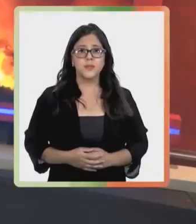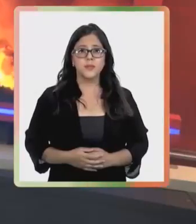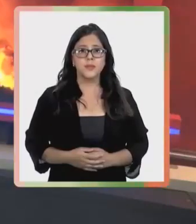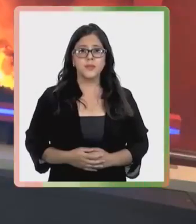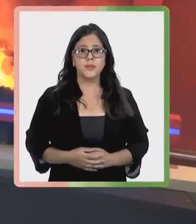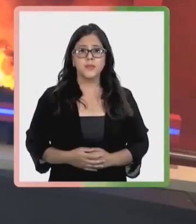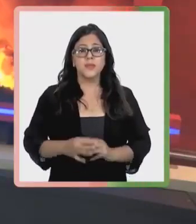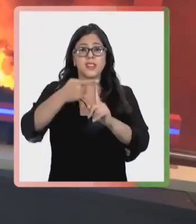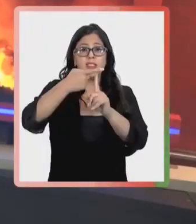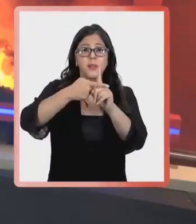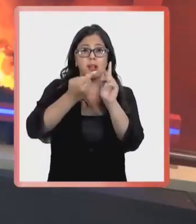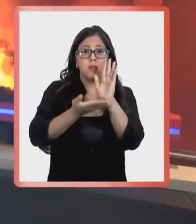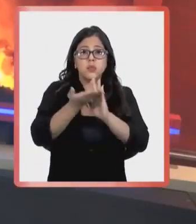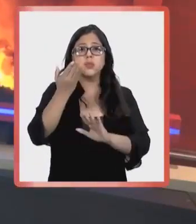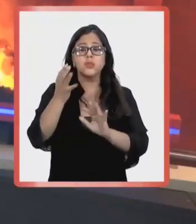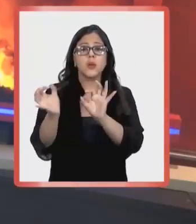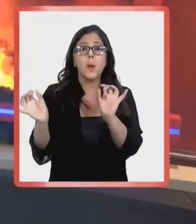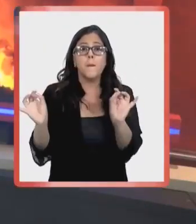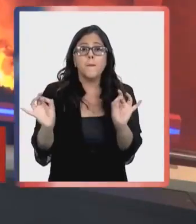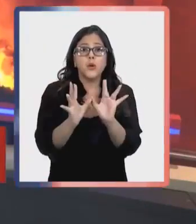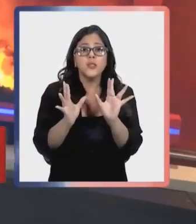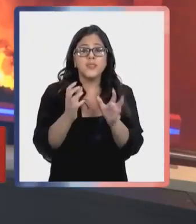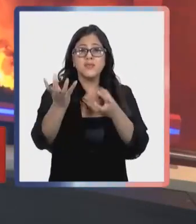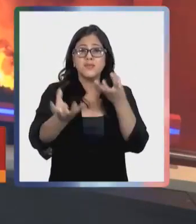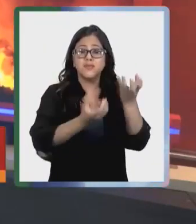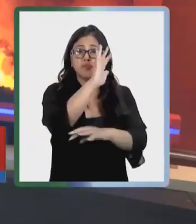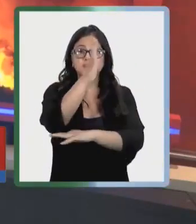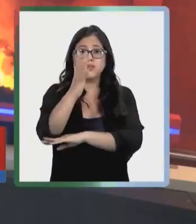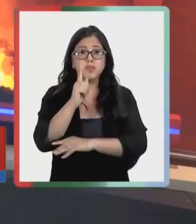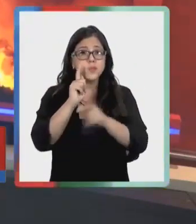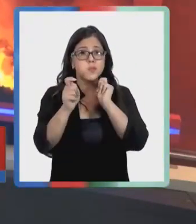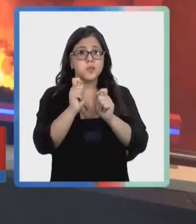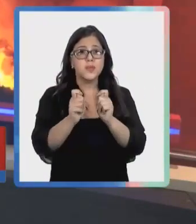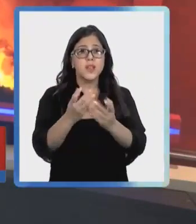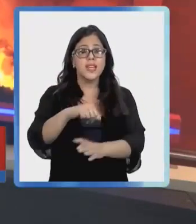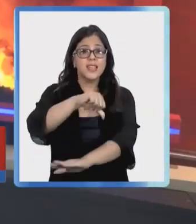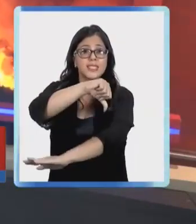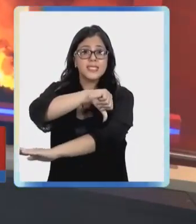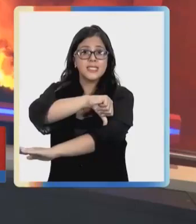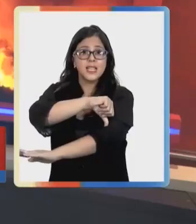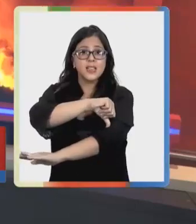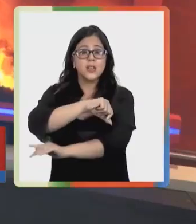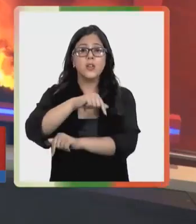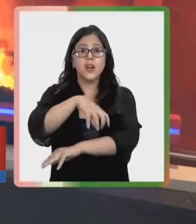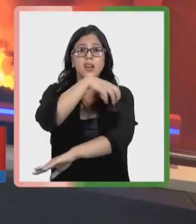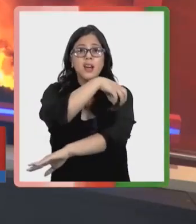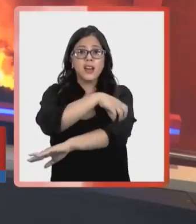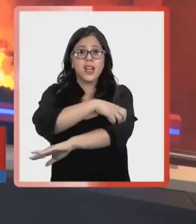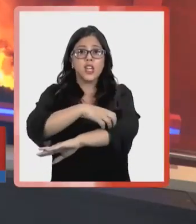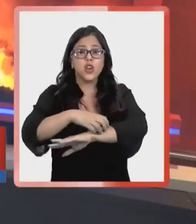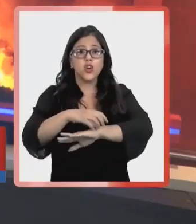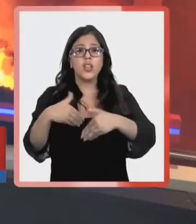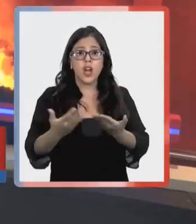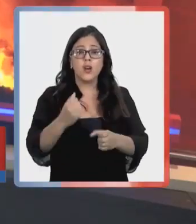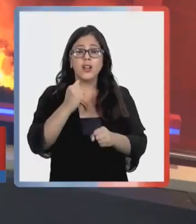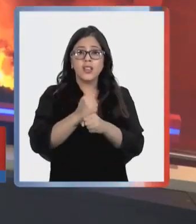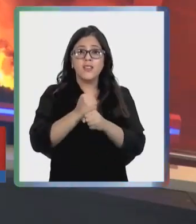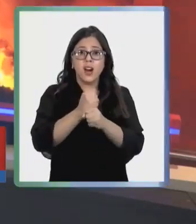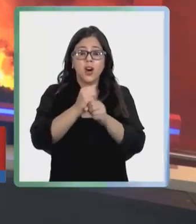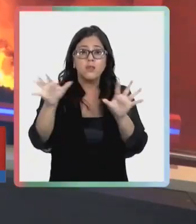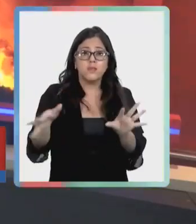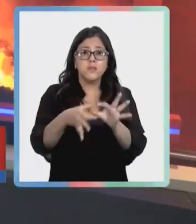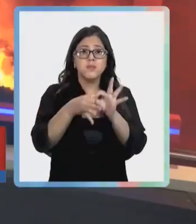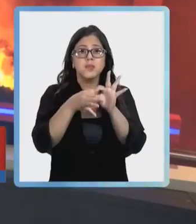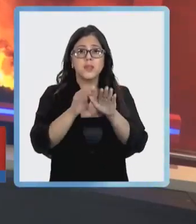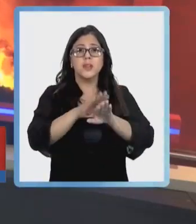Ante las altas temperaturas y los posibles riesgos en incendios forestales en la zona centro del país, las regiones están realizando trabajos